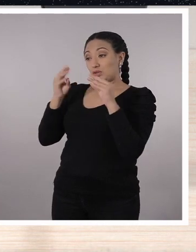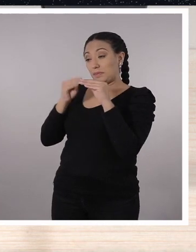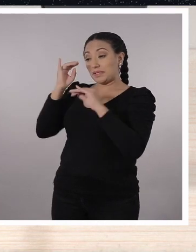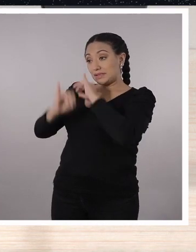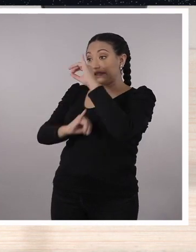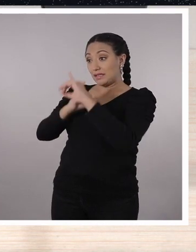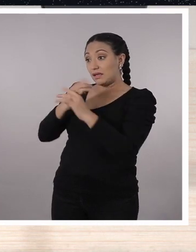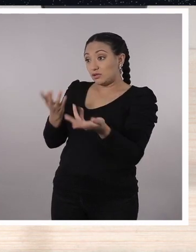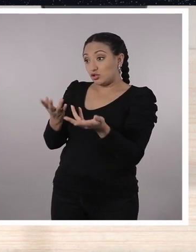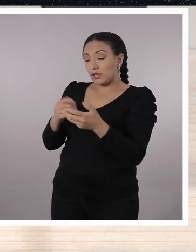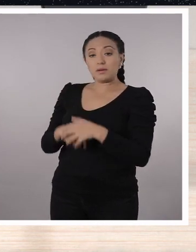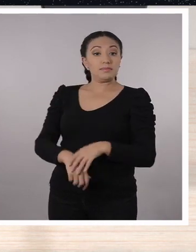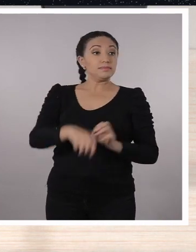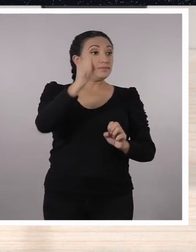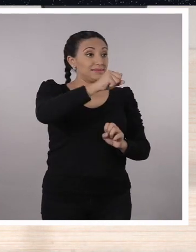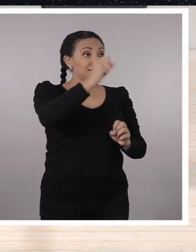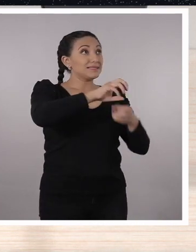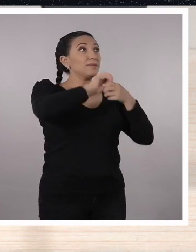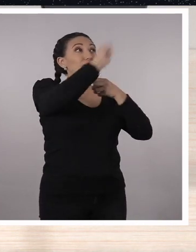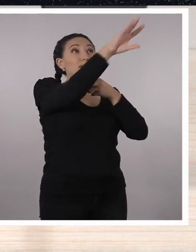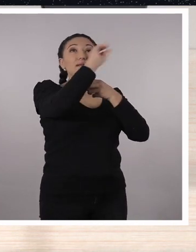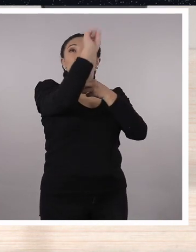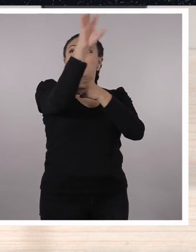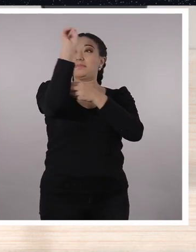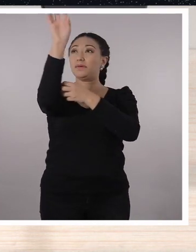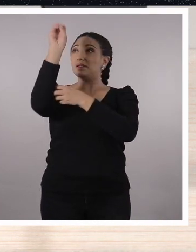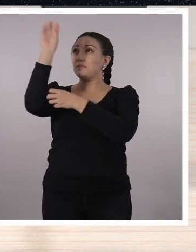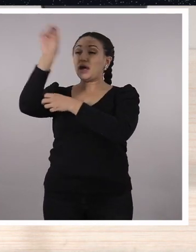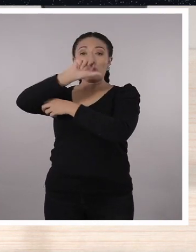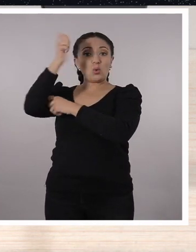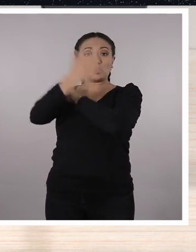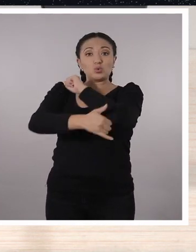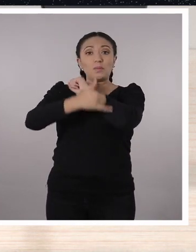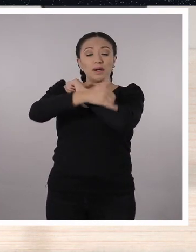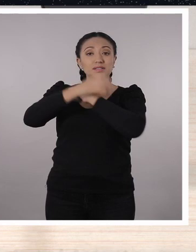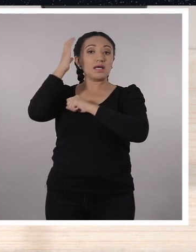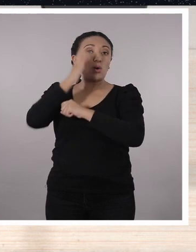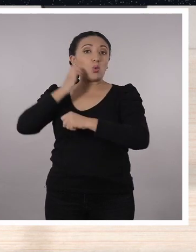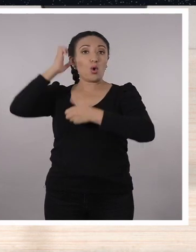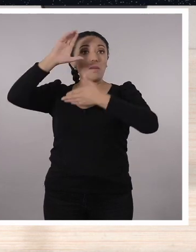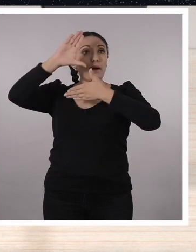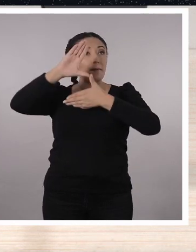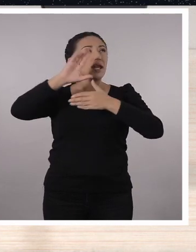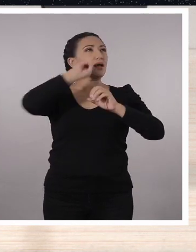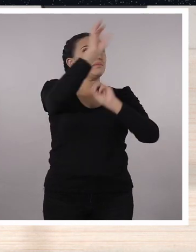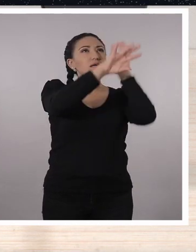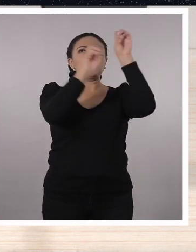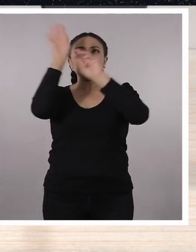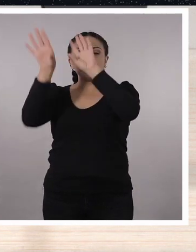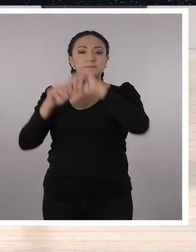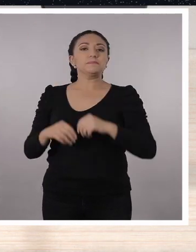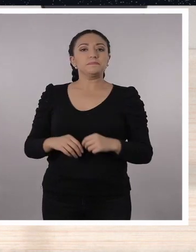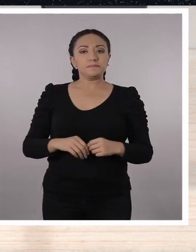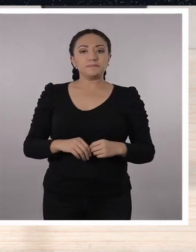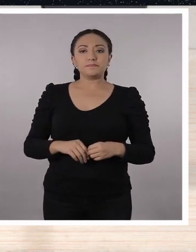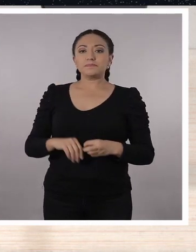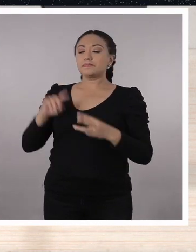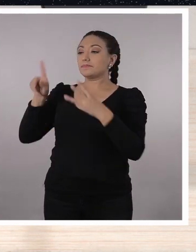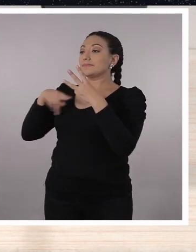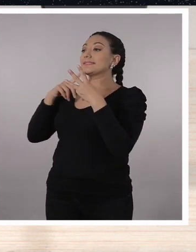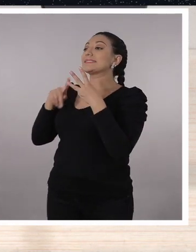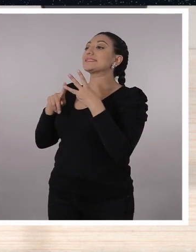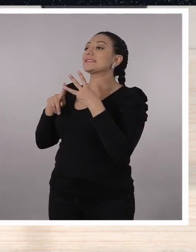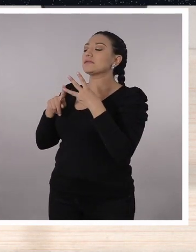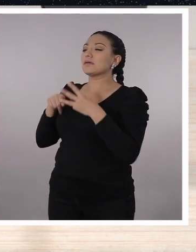conocido a nivel internacional, ¿no es cierto? Claro que sí, se lo exporta a muchos países de América, de Europa y de Asia. Perfecto. Vamos con la tercera